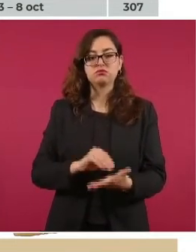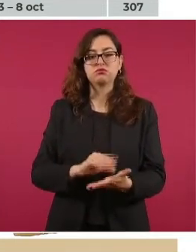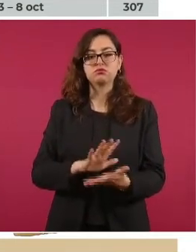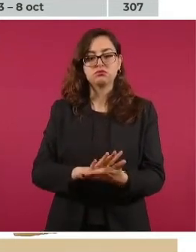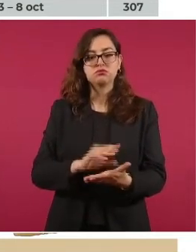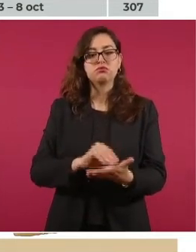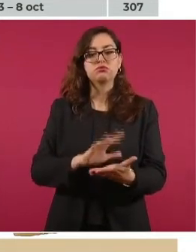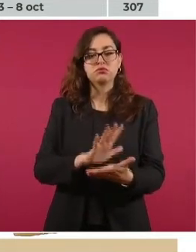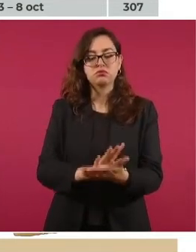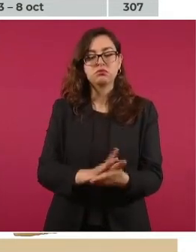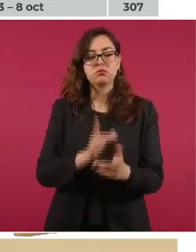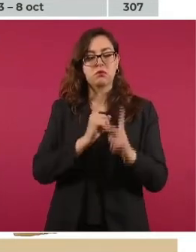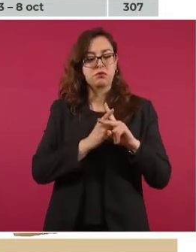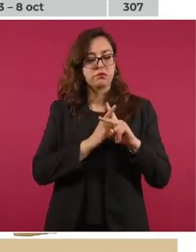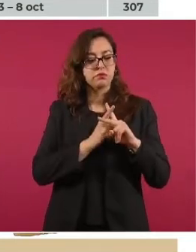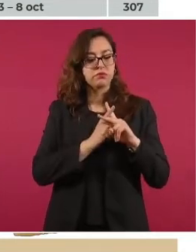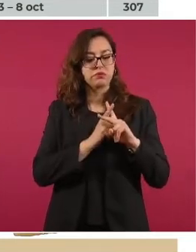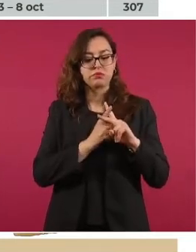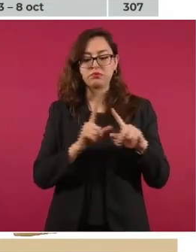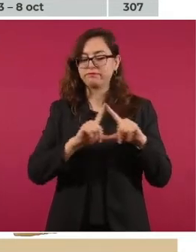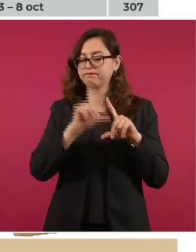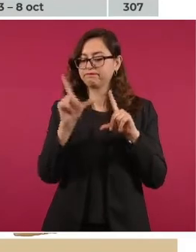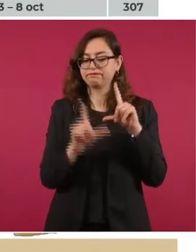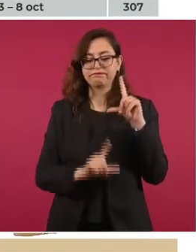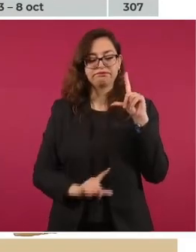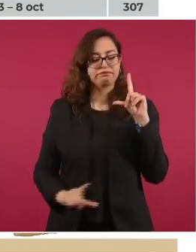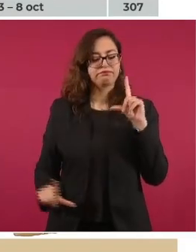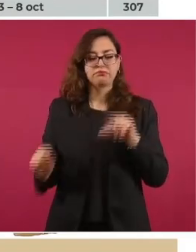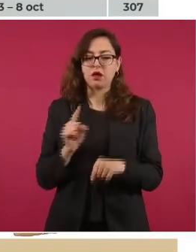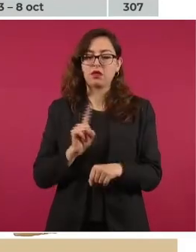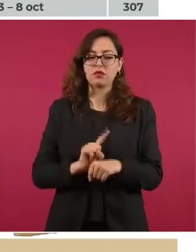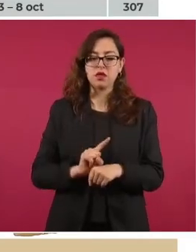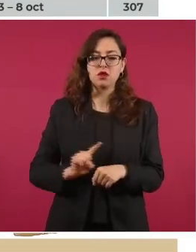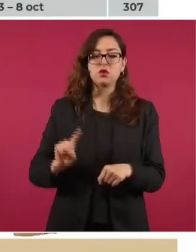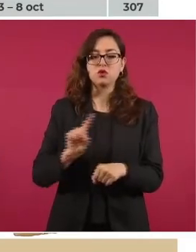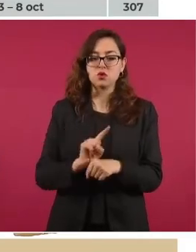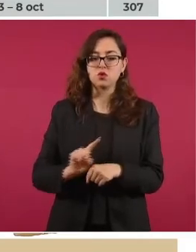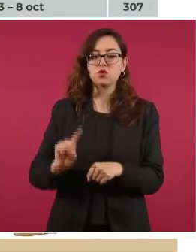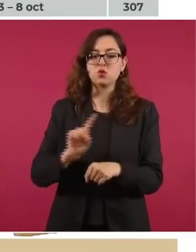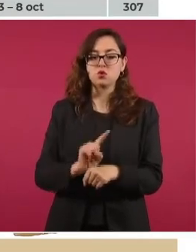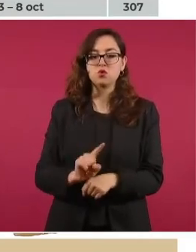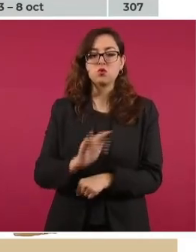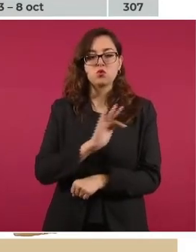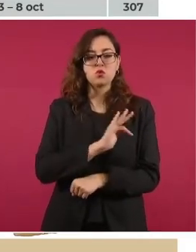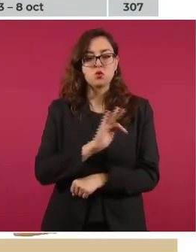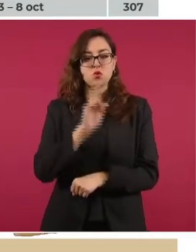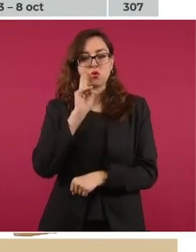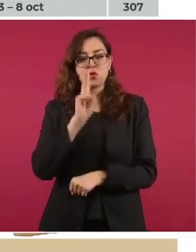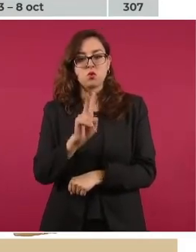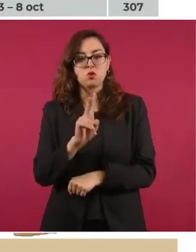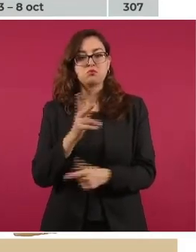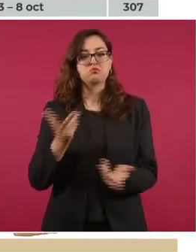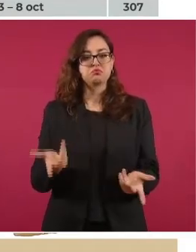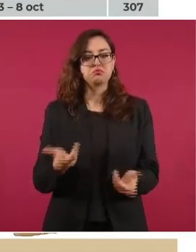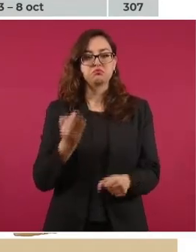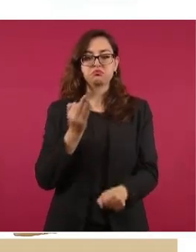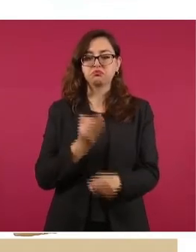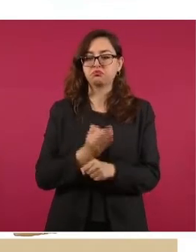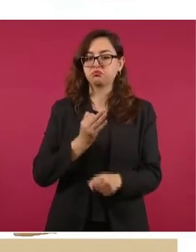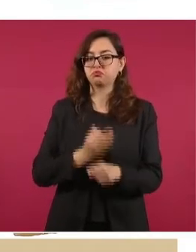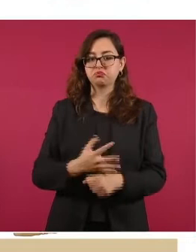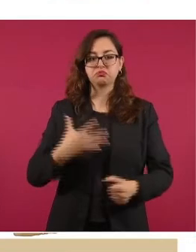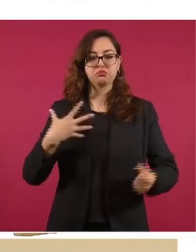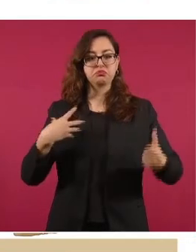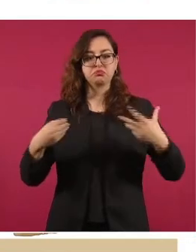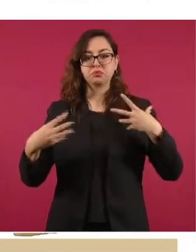en toda la República y podemos ver que la cantidad de casos es ya mínima, como decíamos la